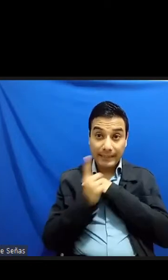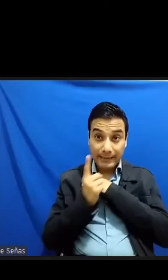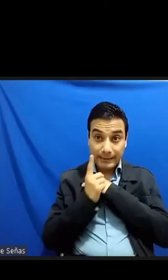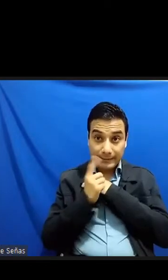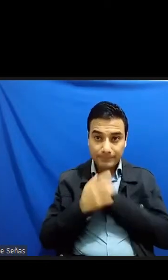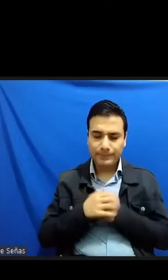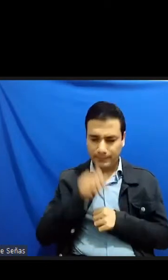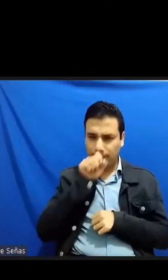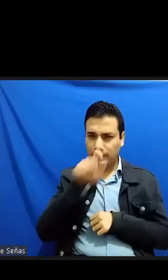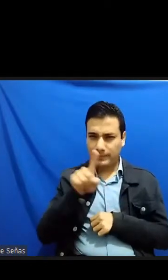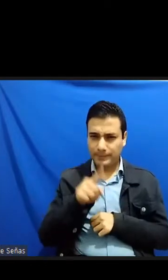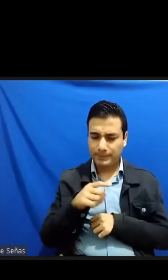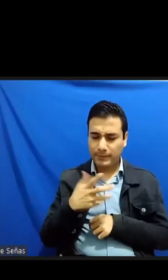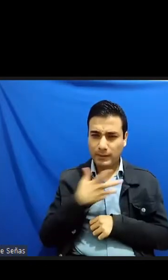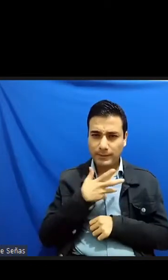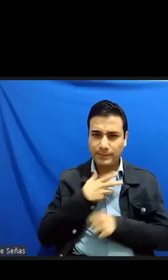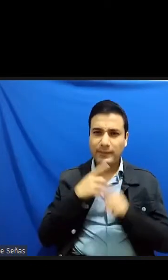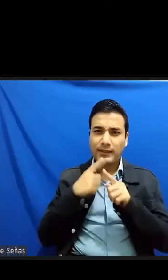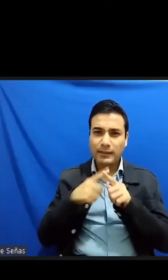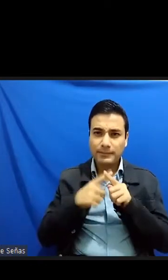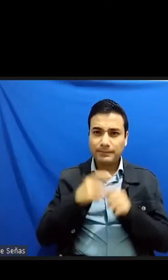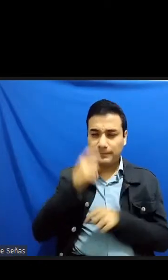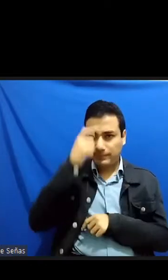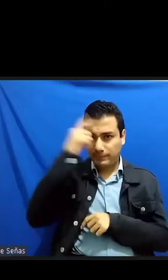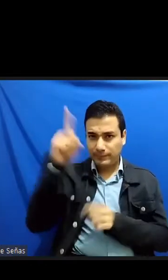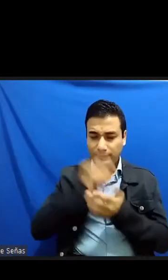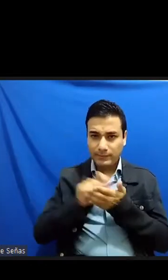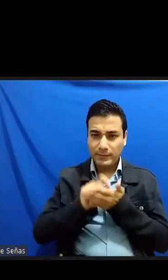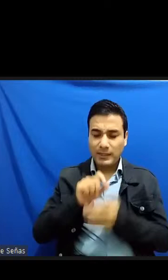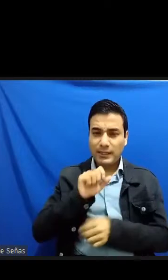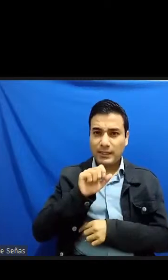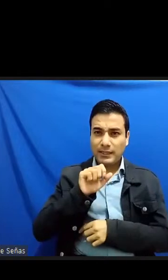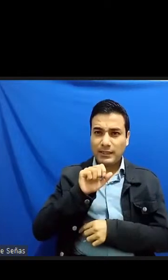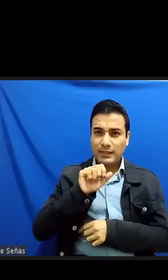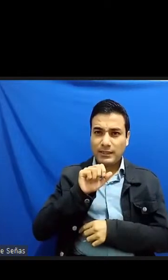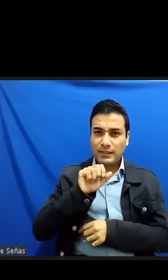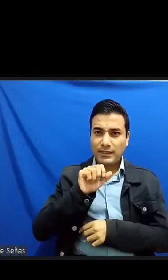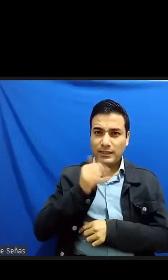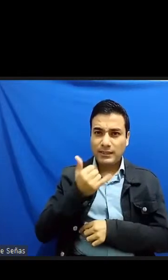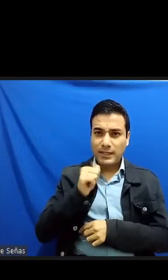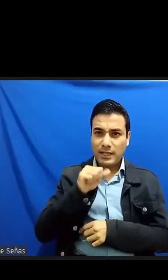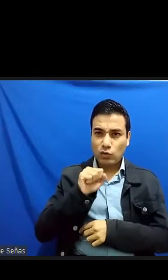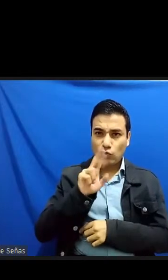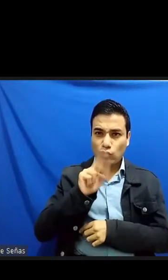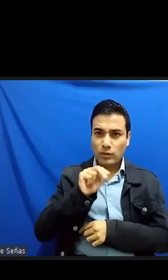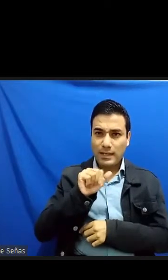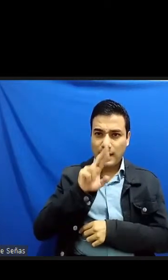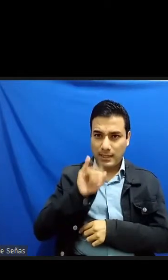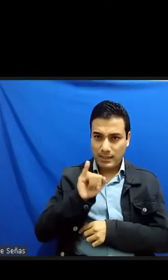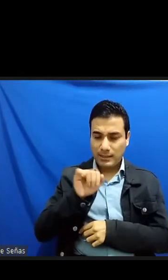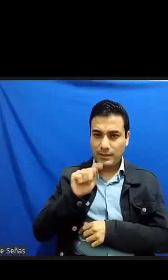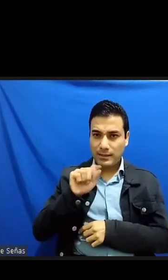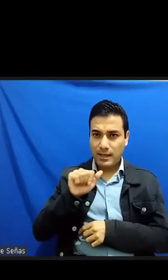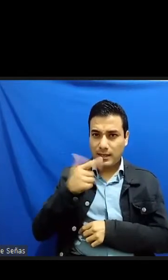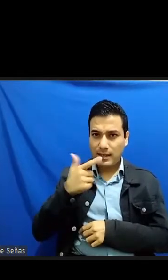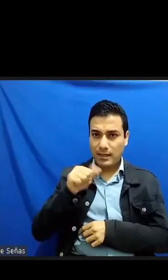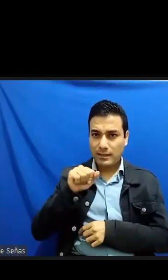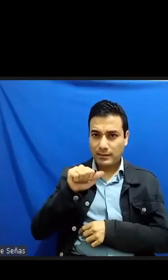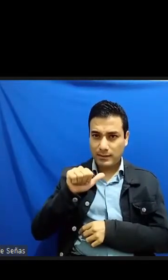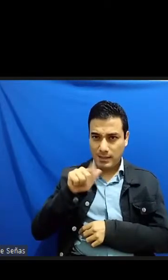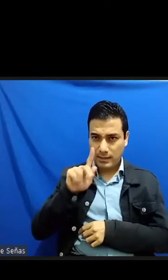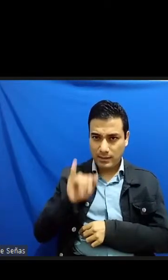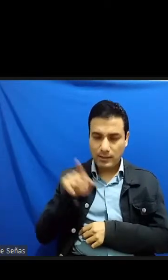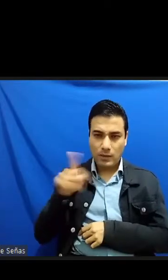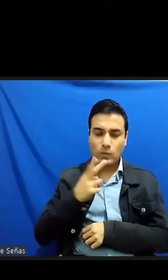renombrado autor Yasunari Tanizaki a quien descubrió utilizando una cámara de fotos